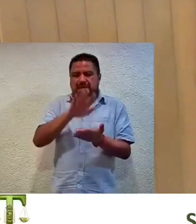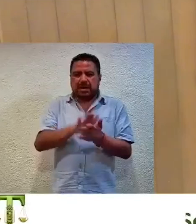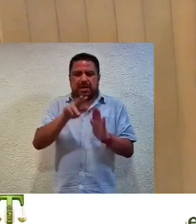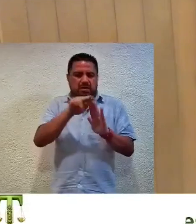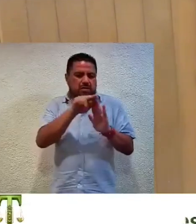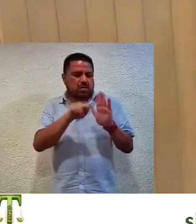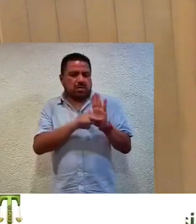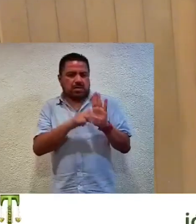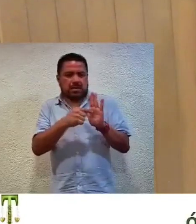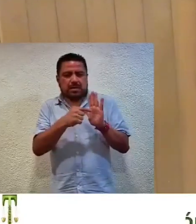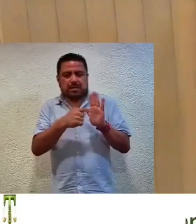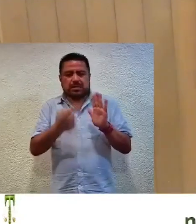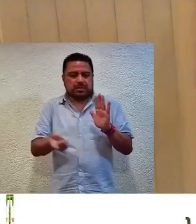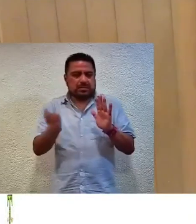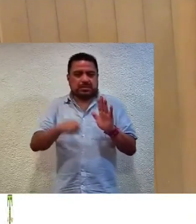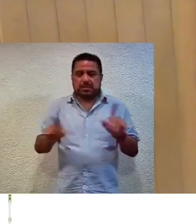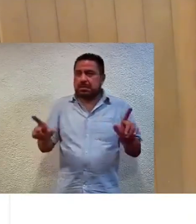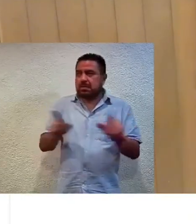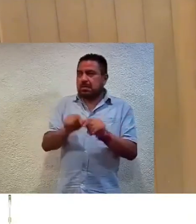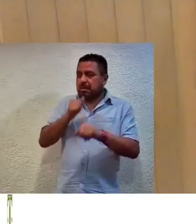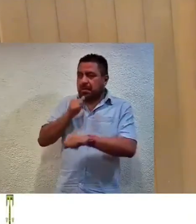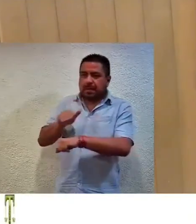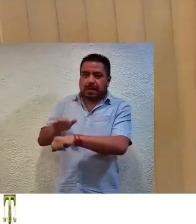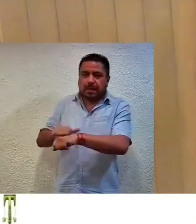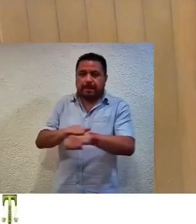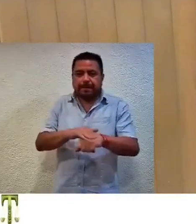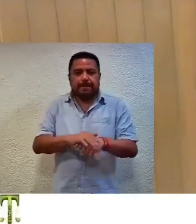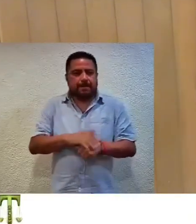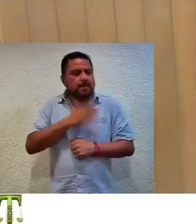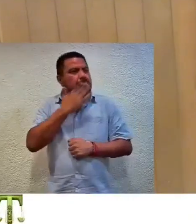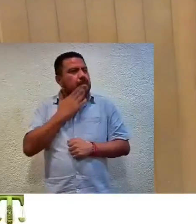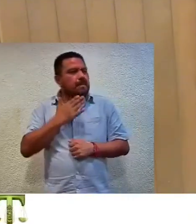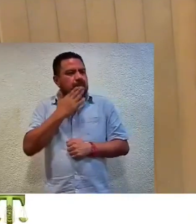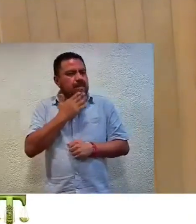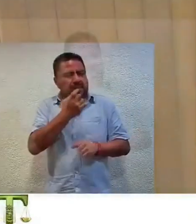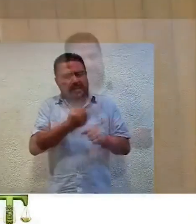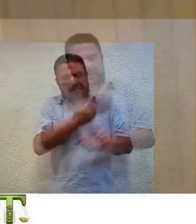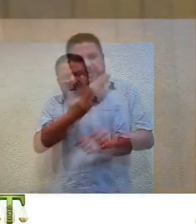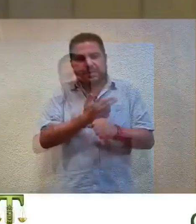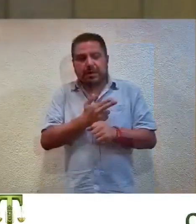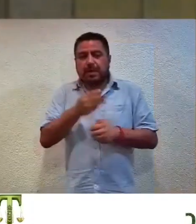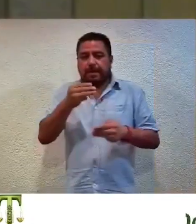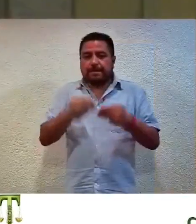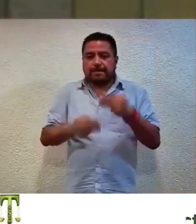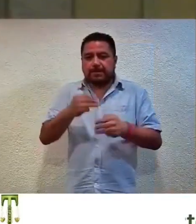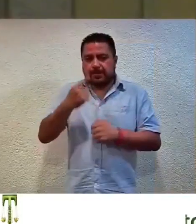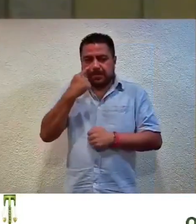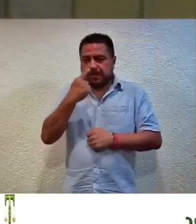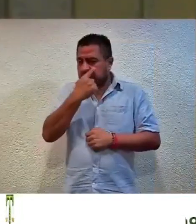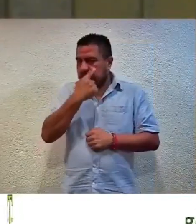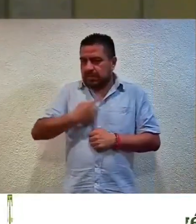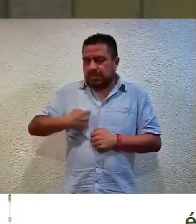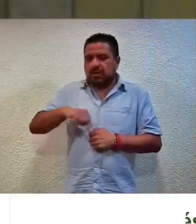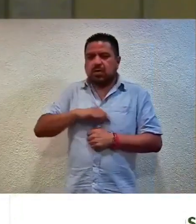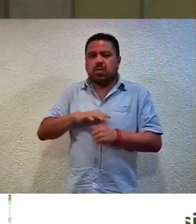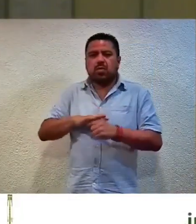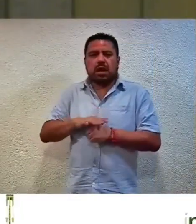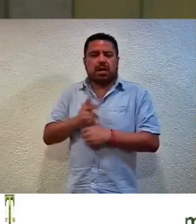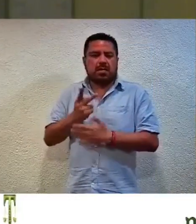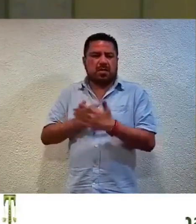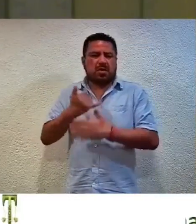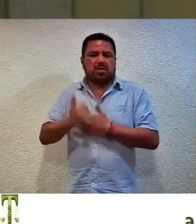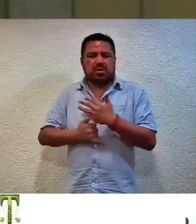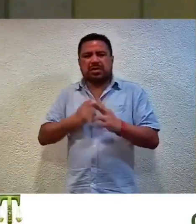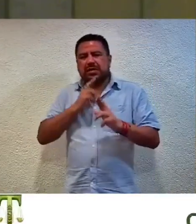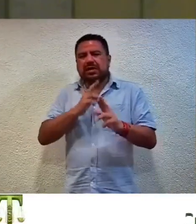normativa aplicable. Es la cuenta, magistradas. Muy a hablar, secretaria general. Magistrada, es esta consideración el proyecto de